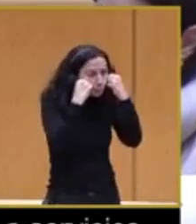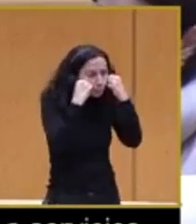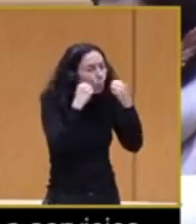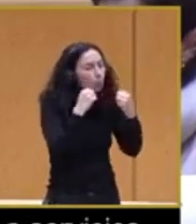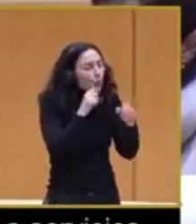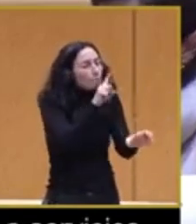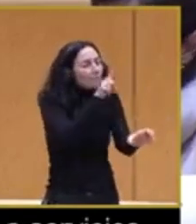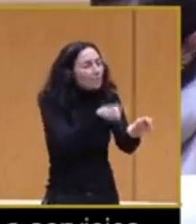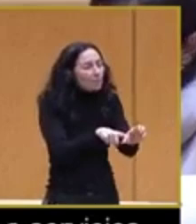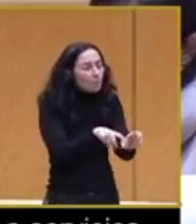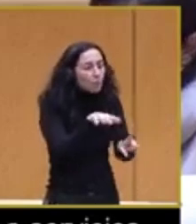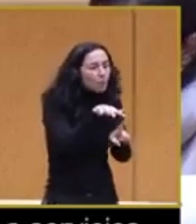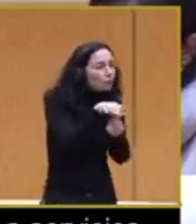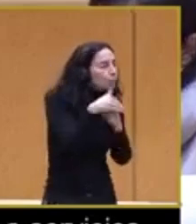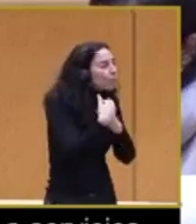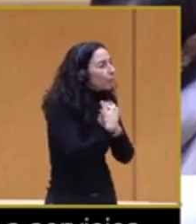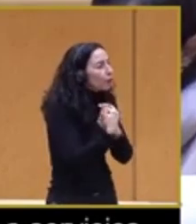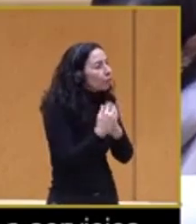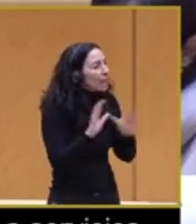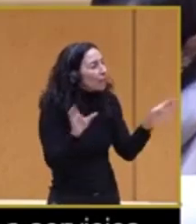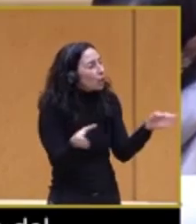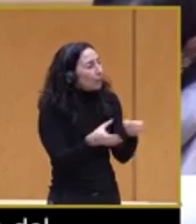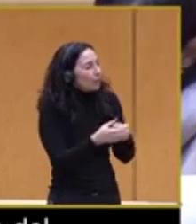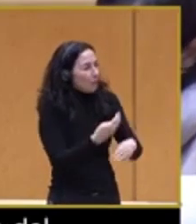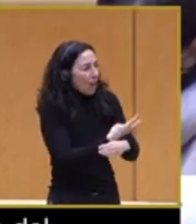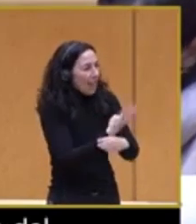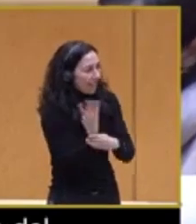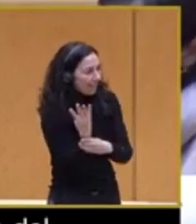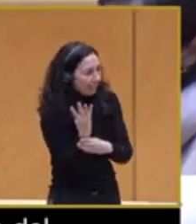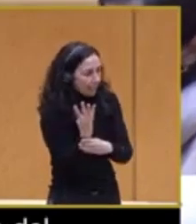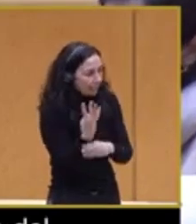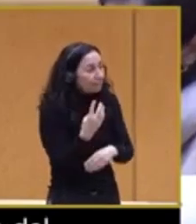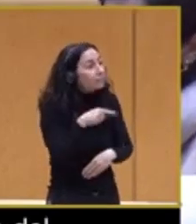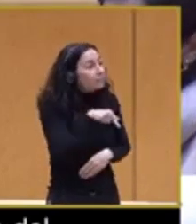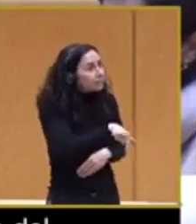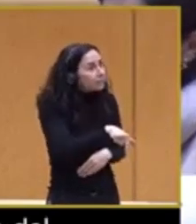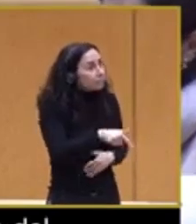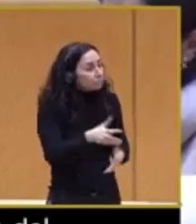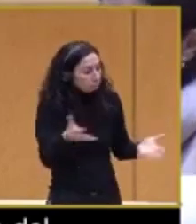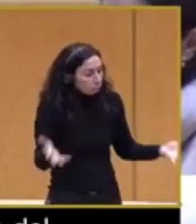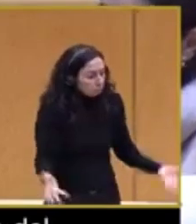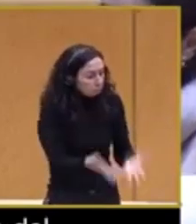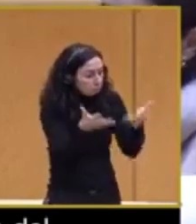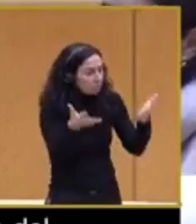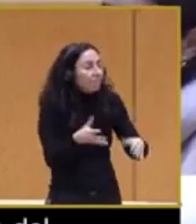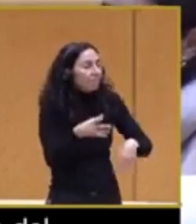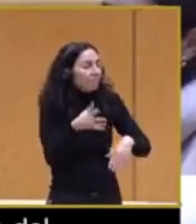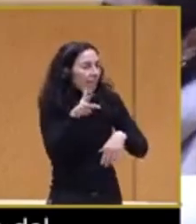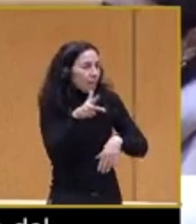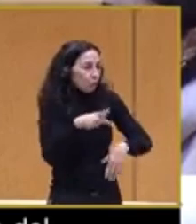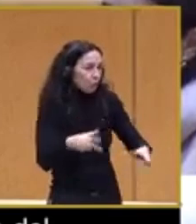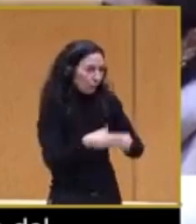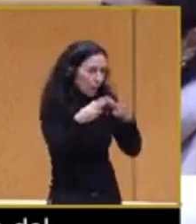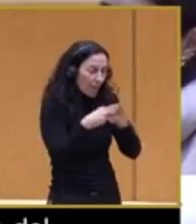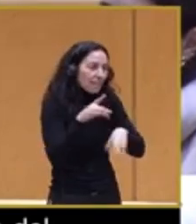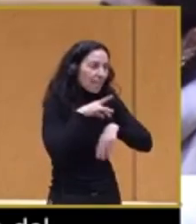situación del colectivo LGTBI, impulsado por el Ministerio de Derechos Sociales y Agenda 2030.